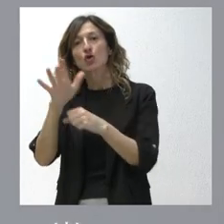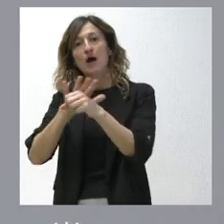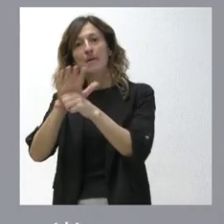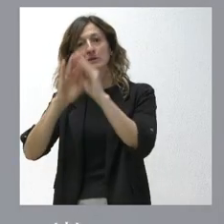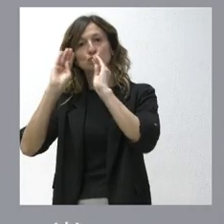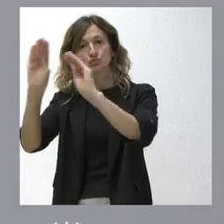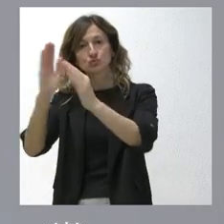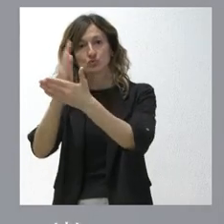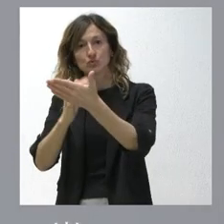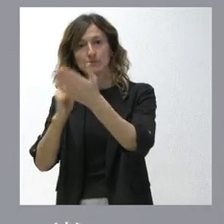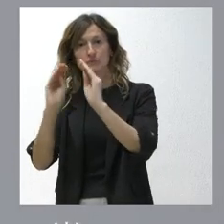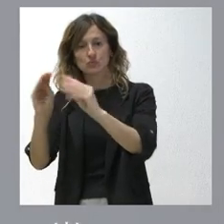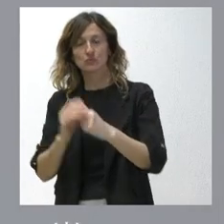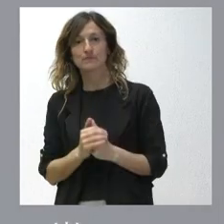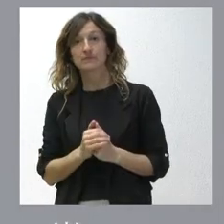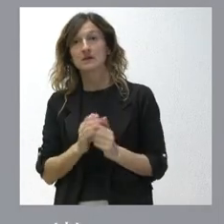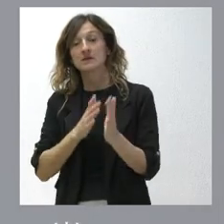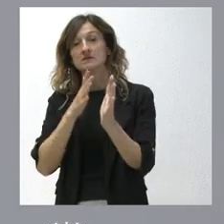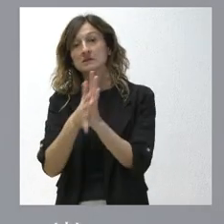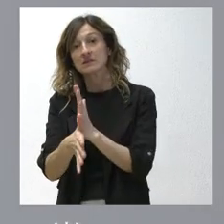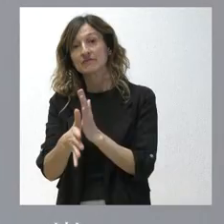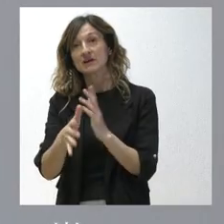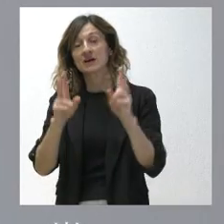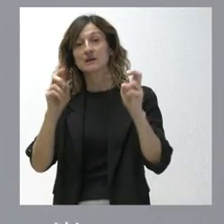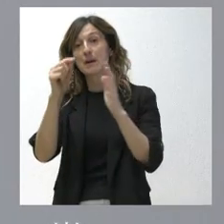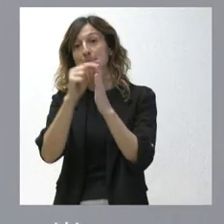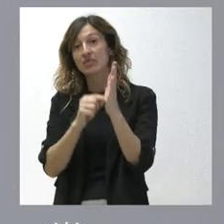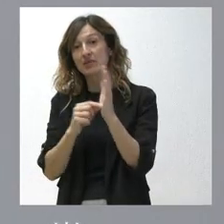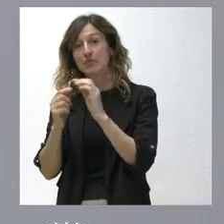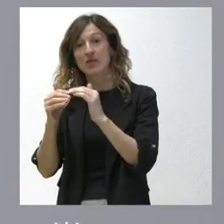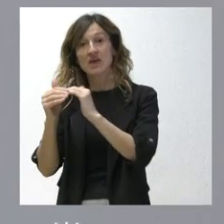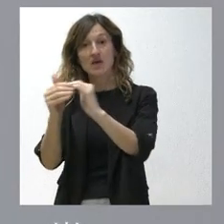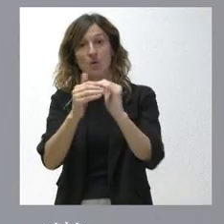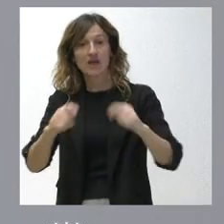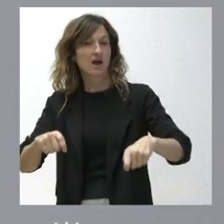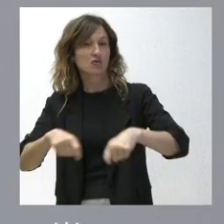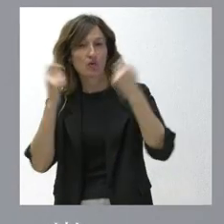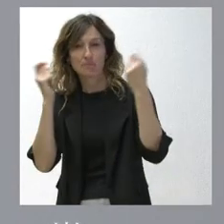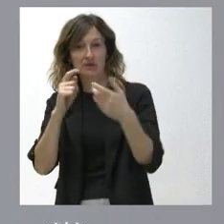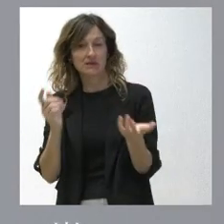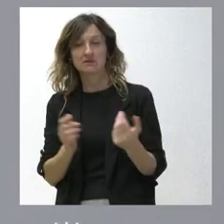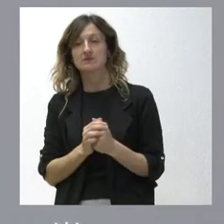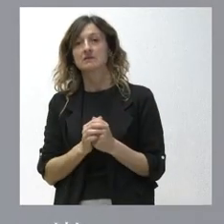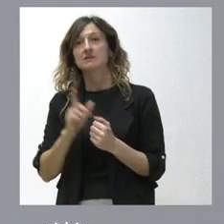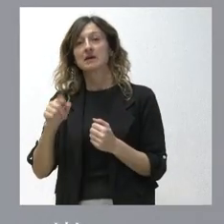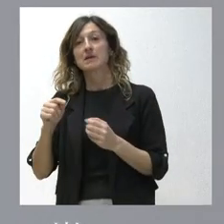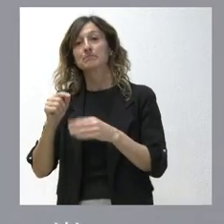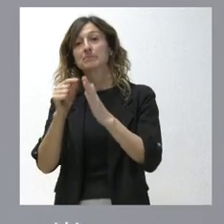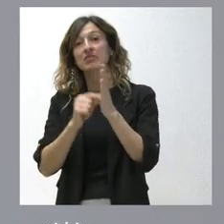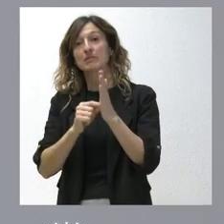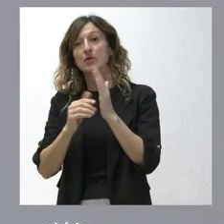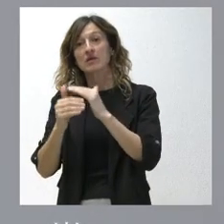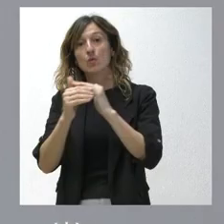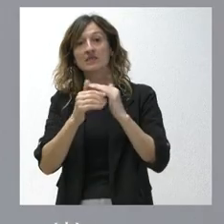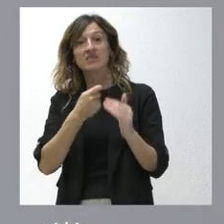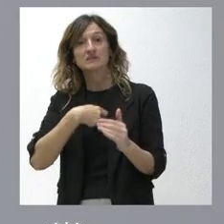comunidades autónomas. Esto supondría una ruptura del principio de igualdad, una nueva ruptura del principio de equidad entre los